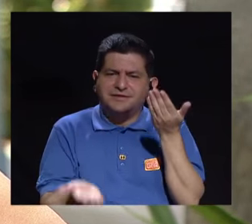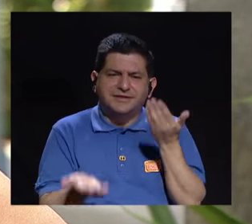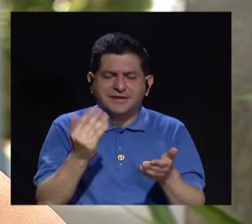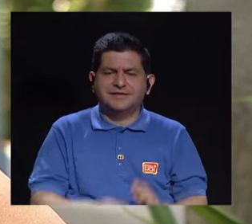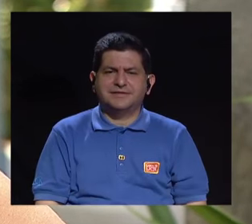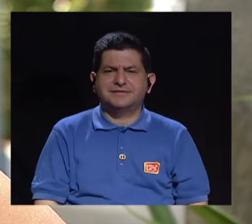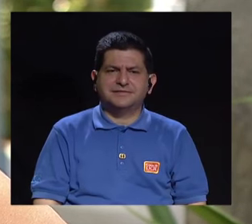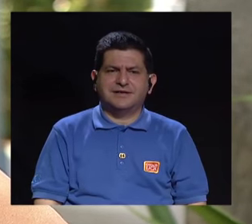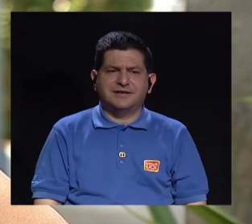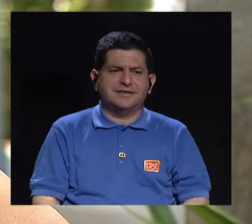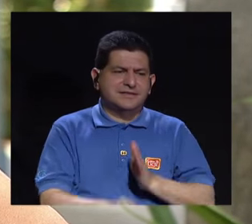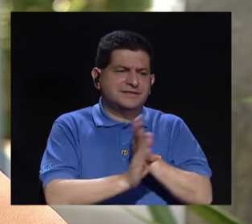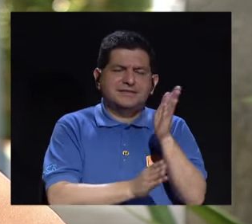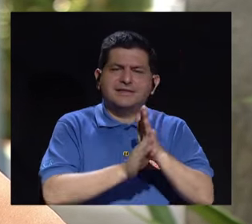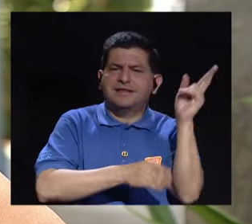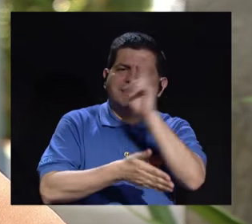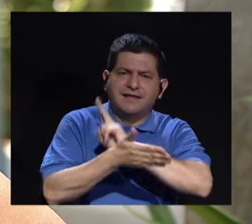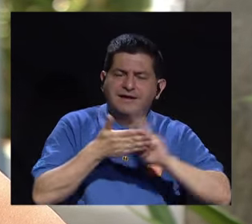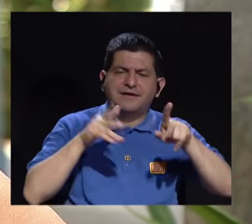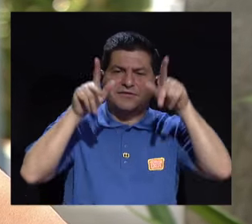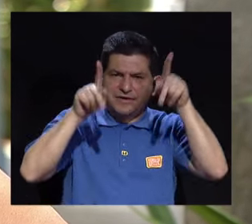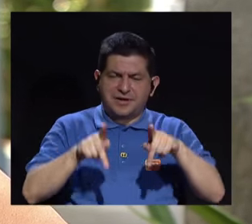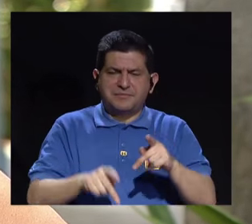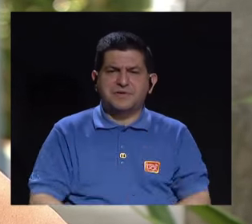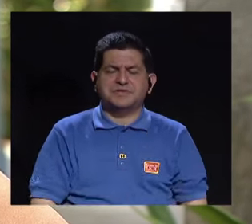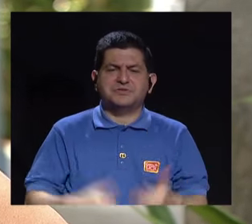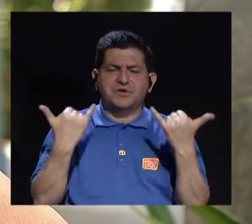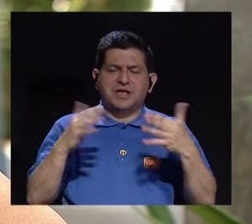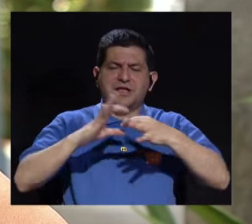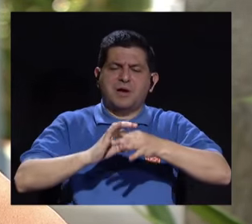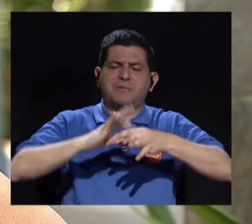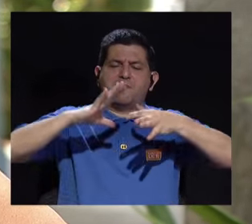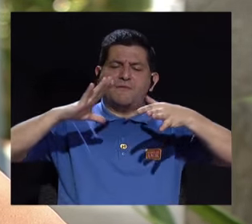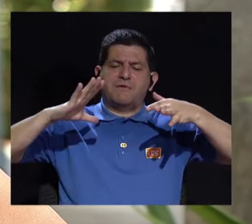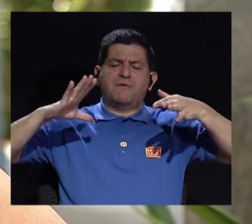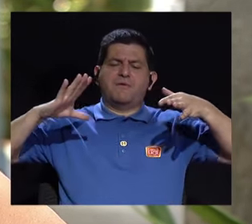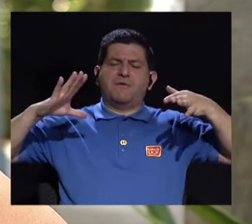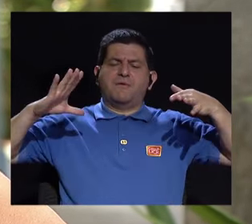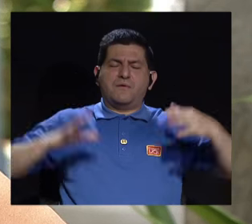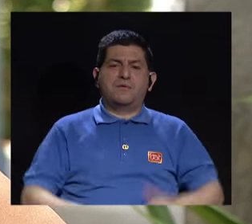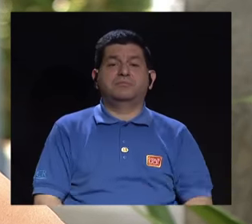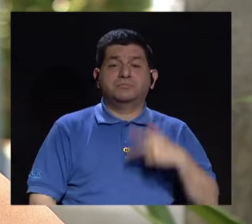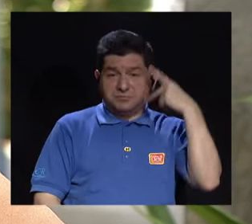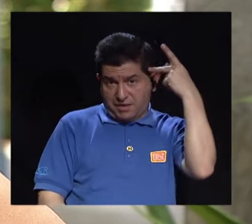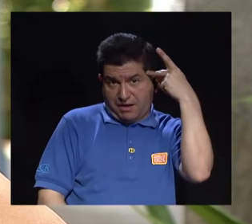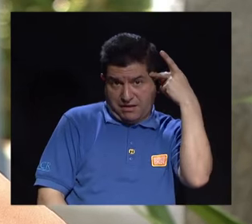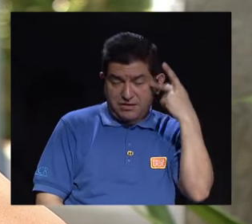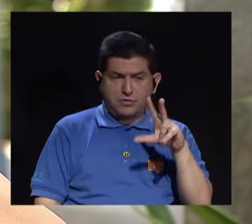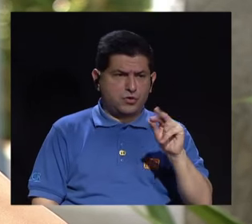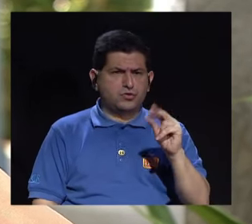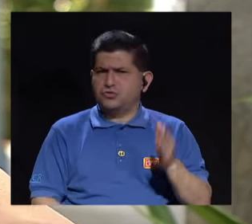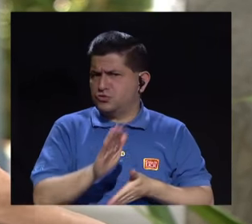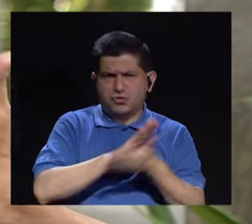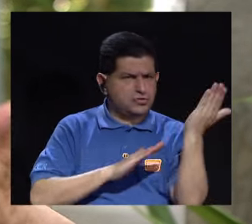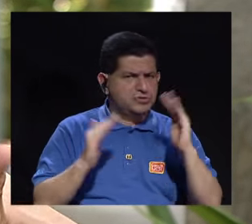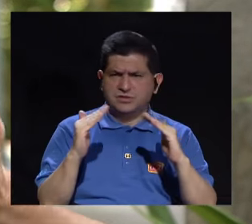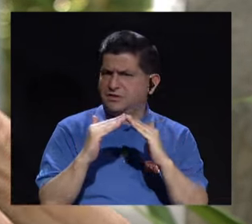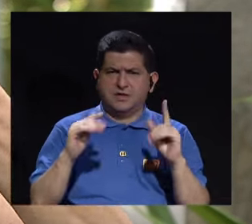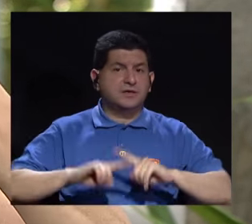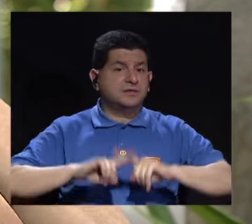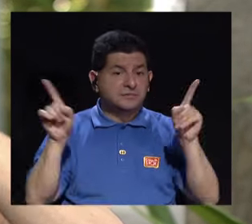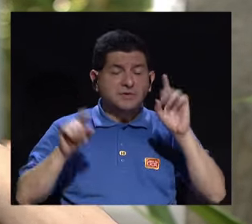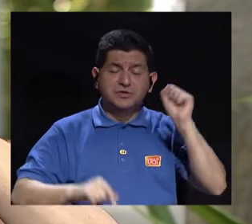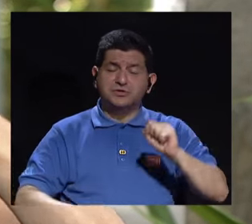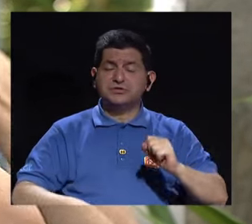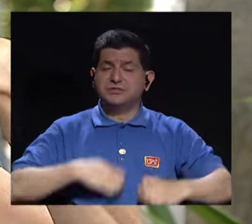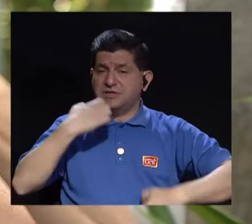de carrera universitaria, cuando la persona se va desvinculando gradualmente de los padres, no porque se vaya de la casa,